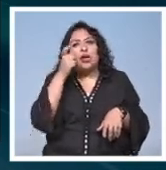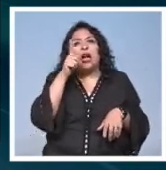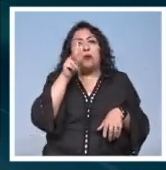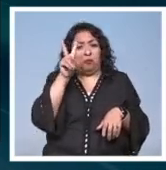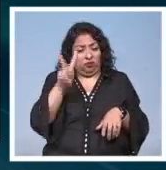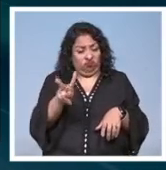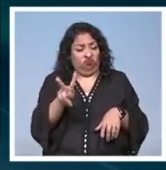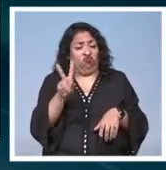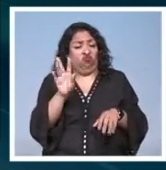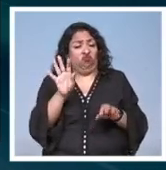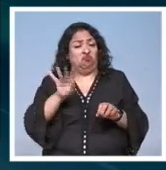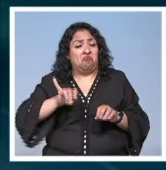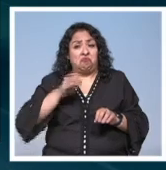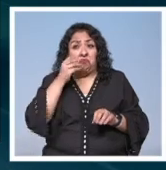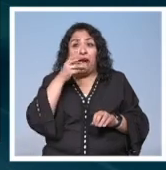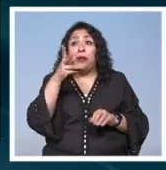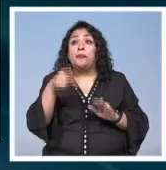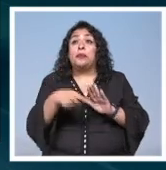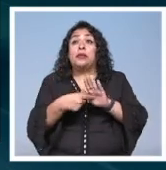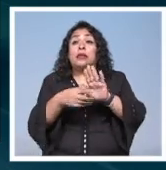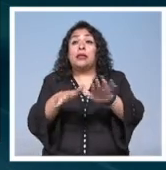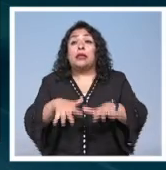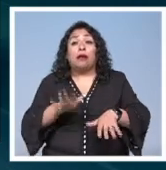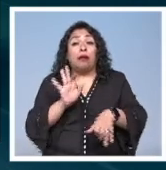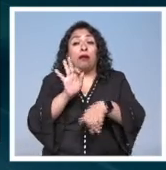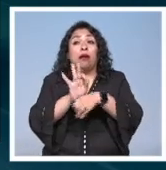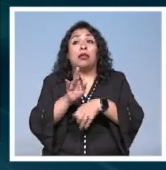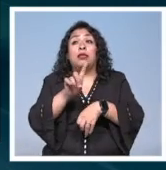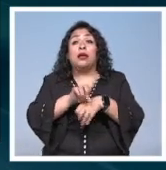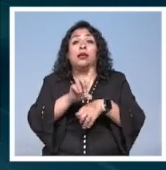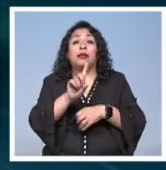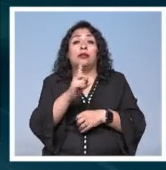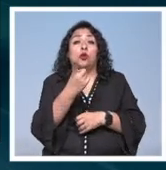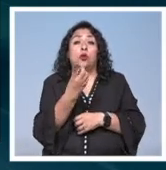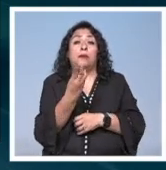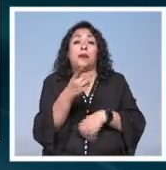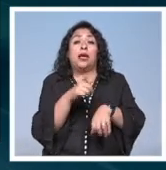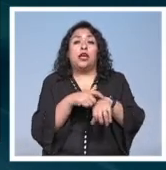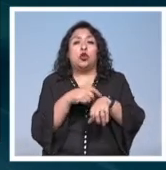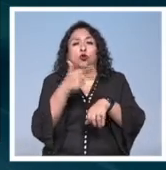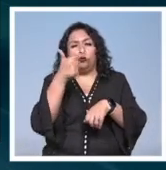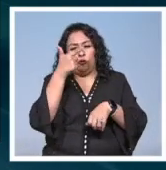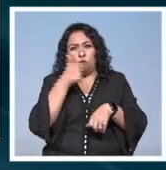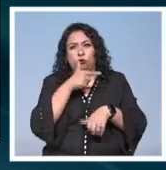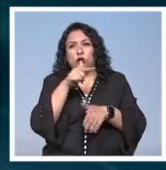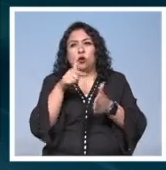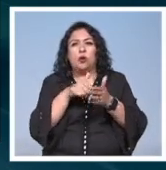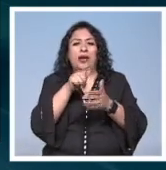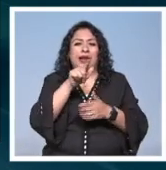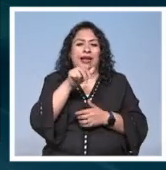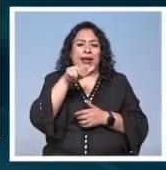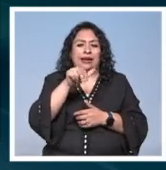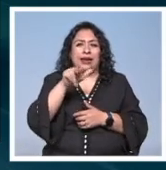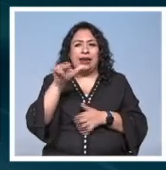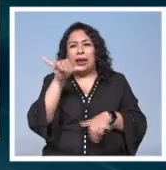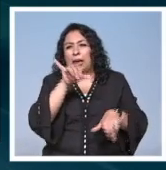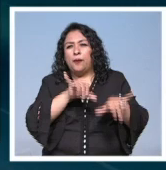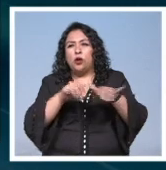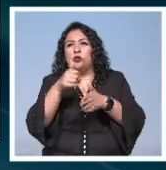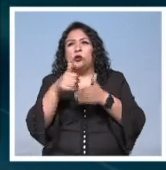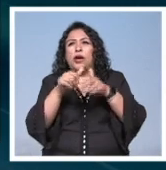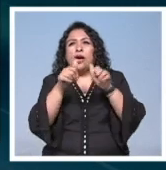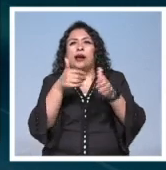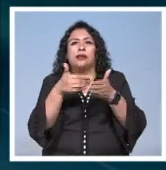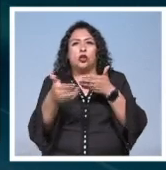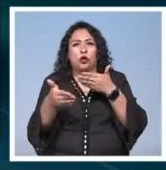igual de buena La presentación con Causa se llevará a cabo el 31 de mayo a las 20 horas en La Nana Laboratorio Urbano de